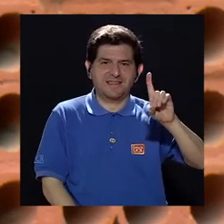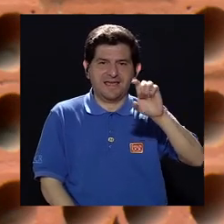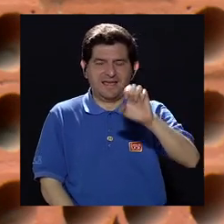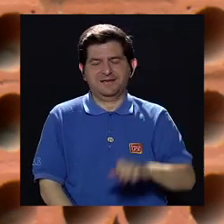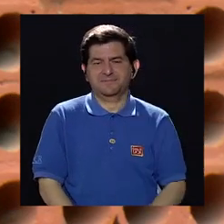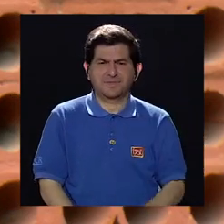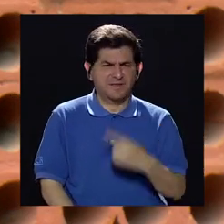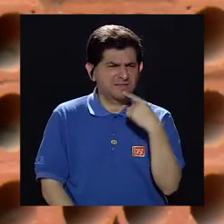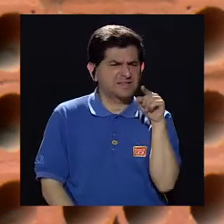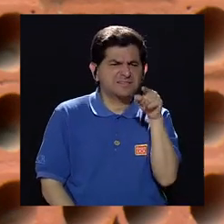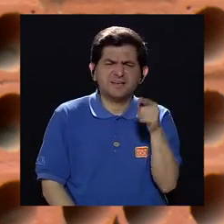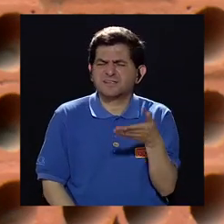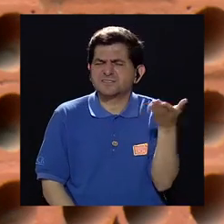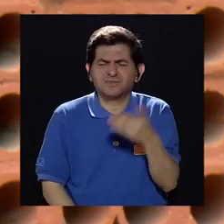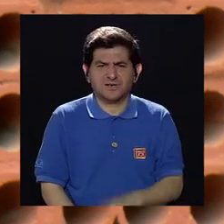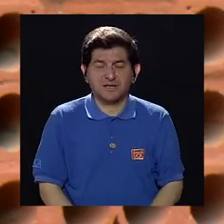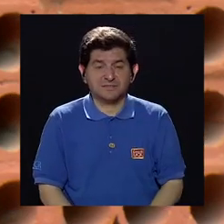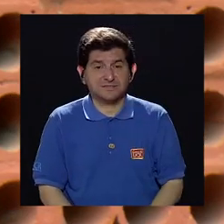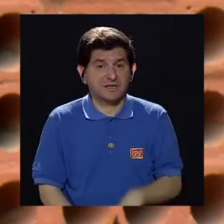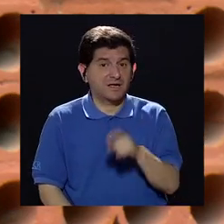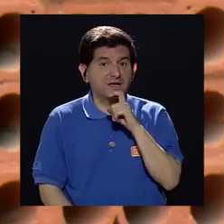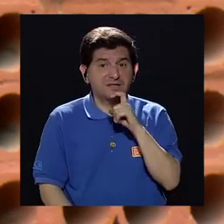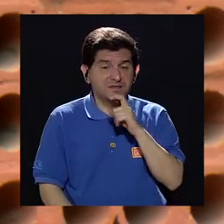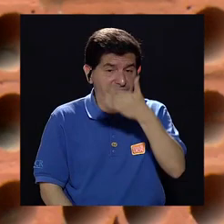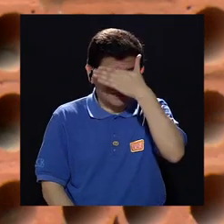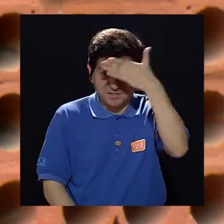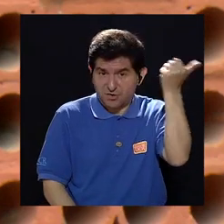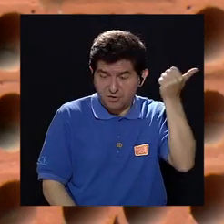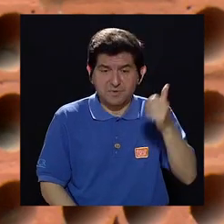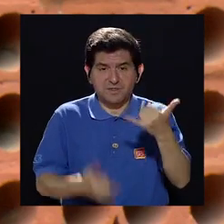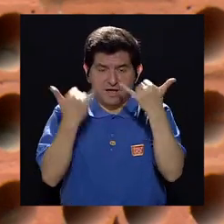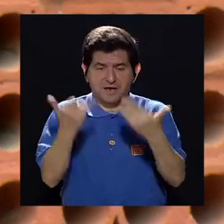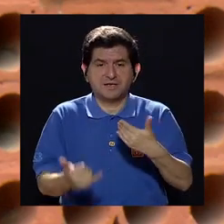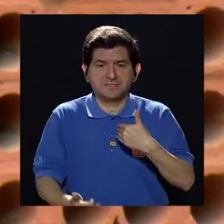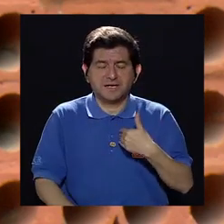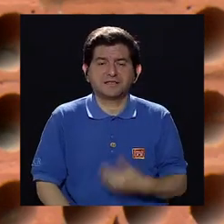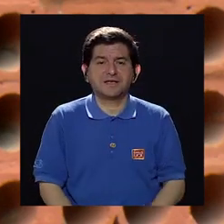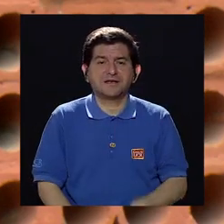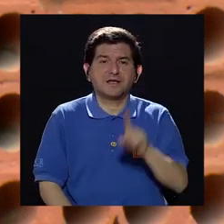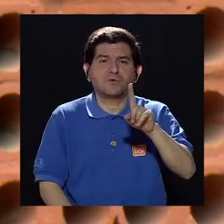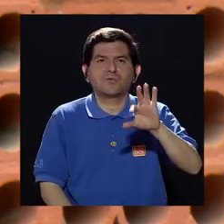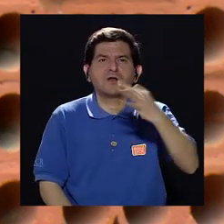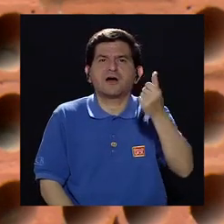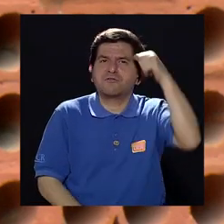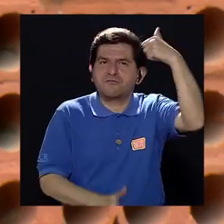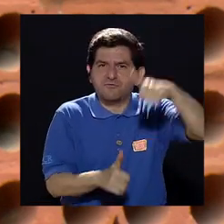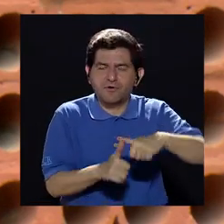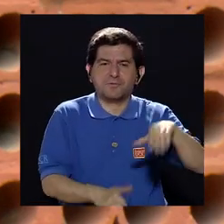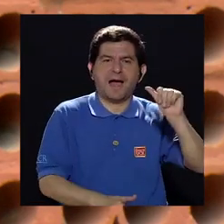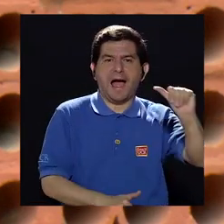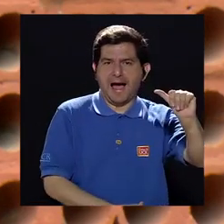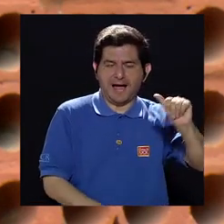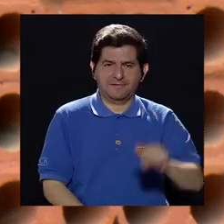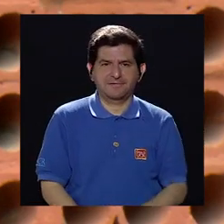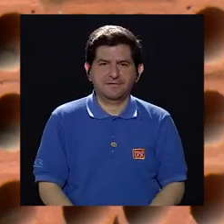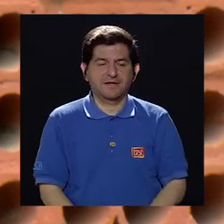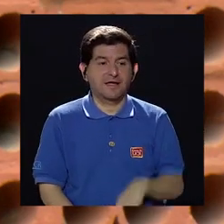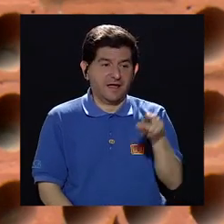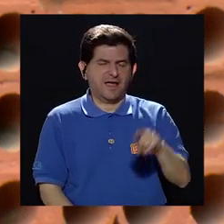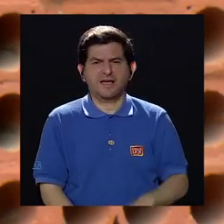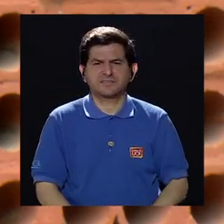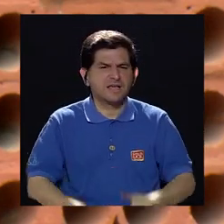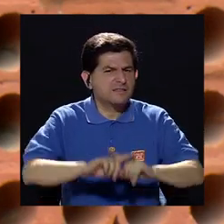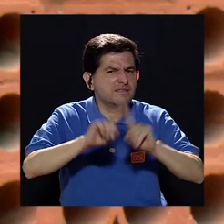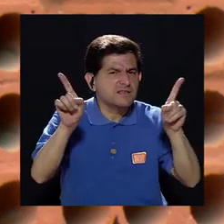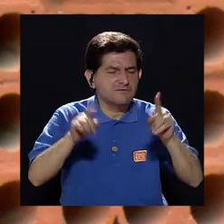Cuando a uno le dicen ABCDE, ya es difícil que se le olvide, ya cuando tenemos una mnemotecnia, la A significa